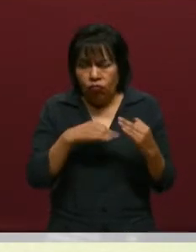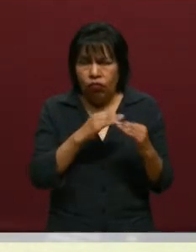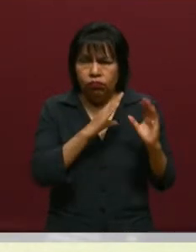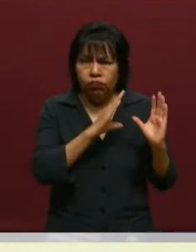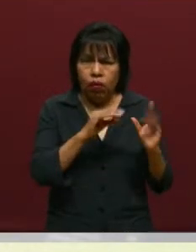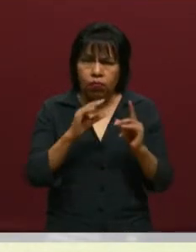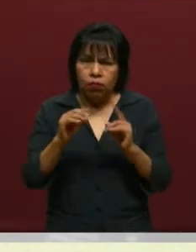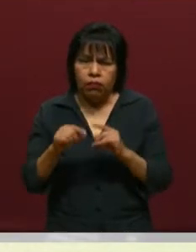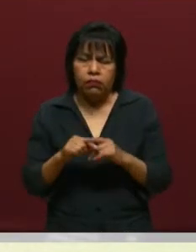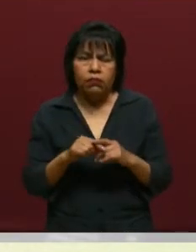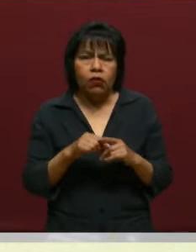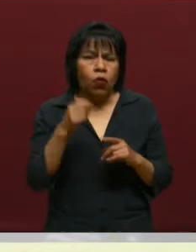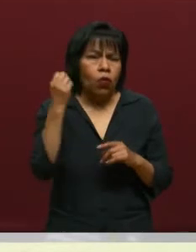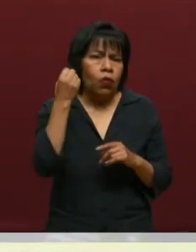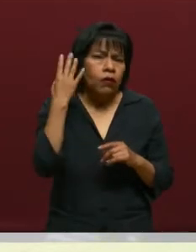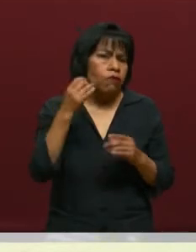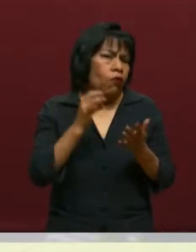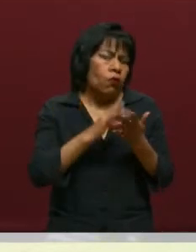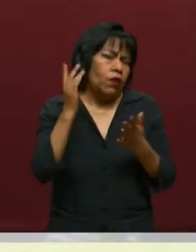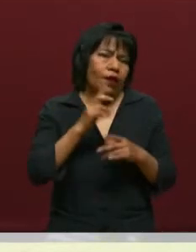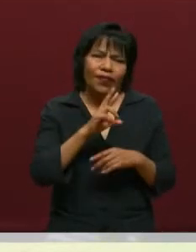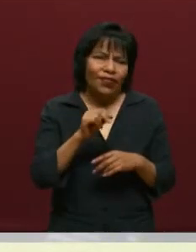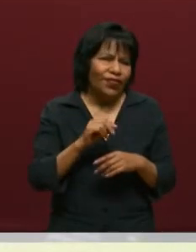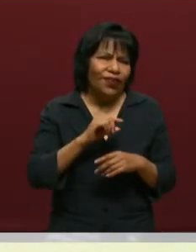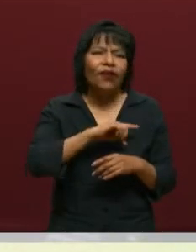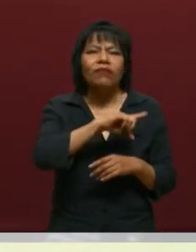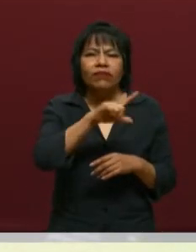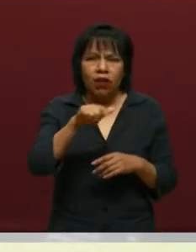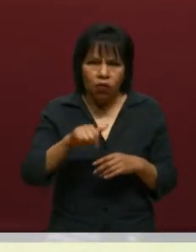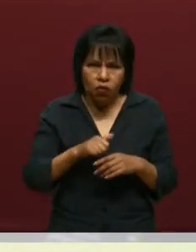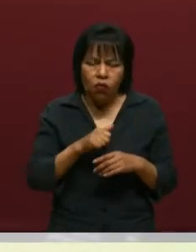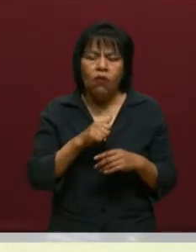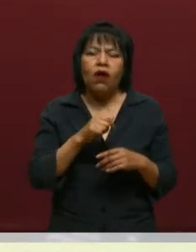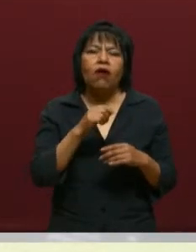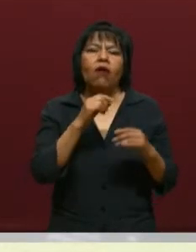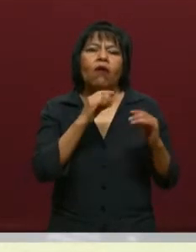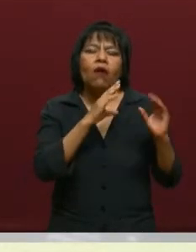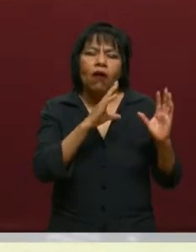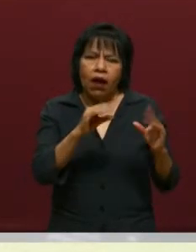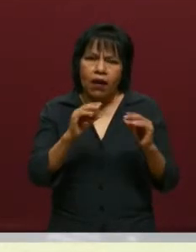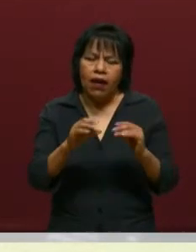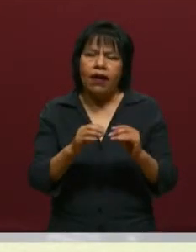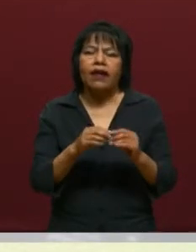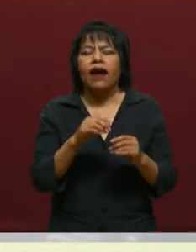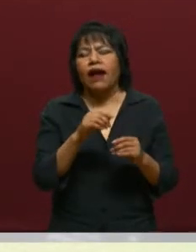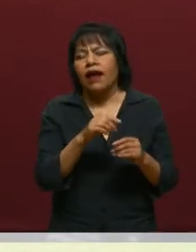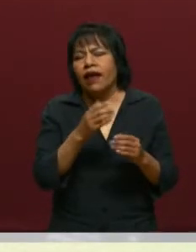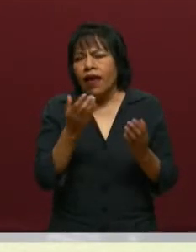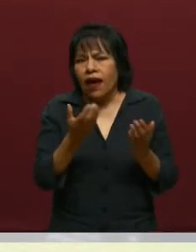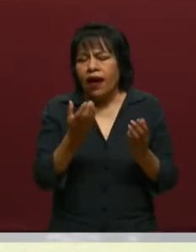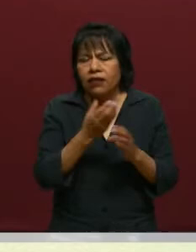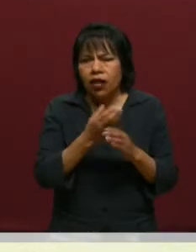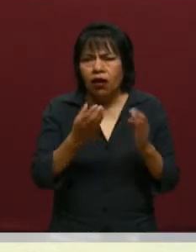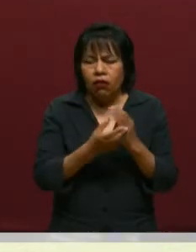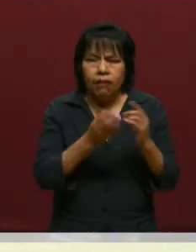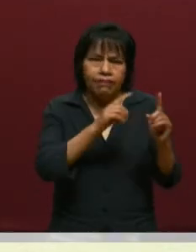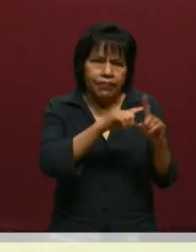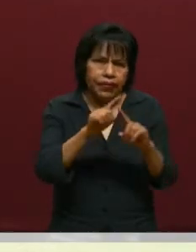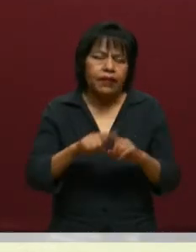solamente en este foro, sino para después desarrollarlo y llevarlo a la práctica, ¿no? Sí, claro que sí, porque